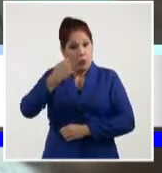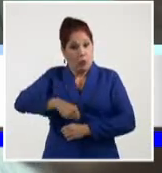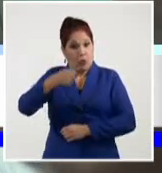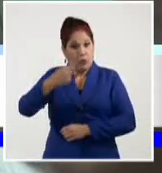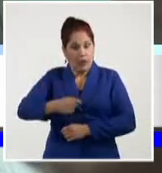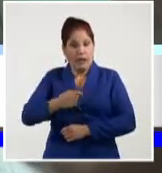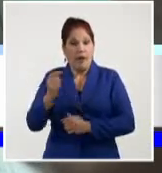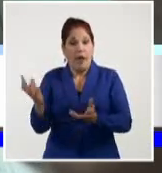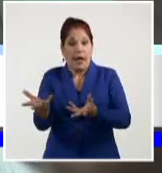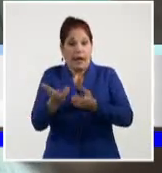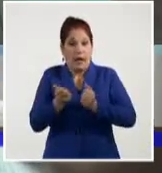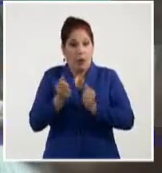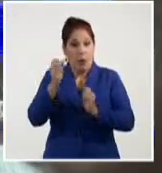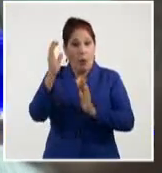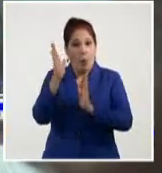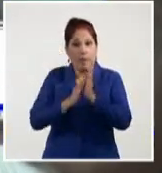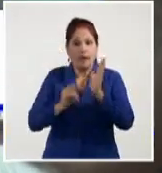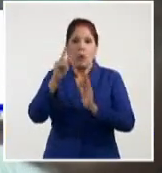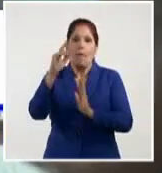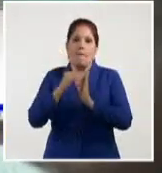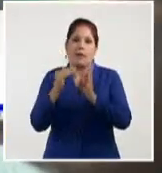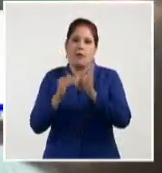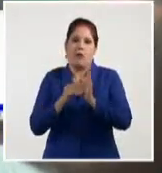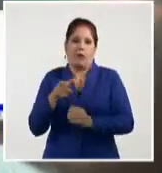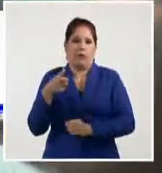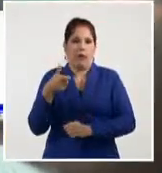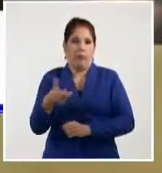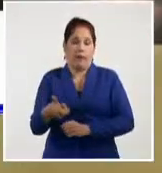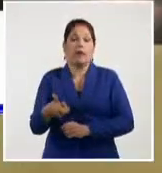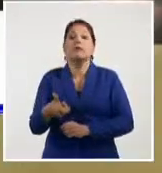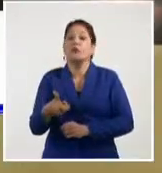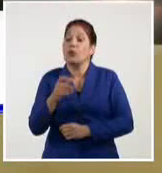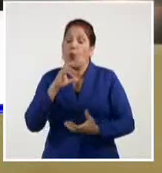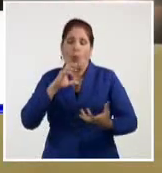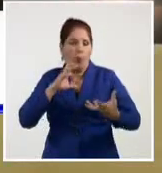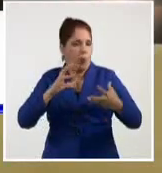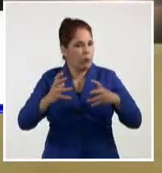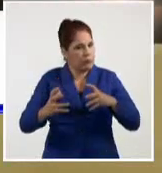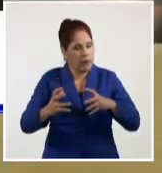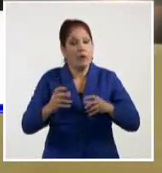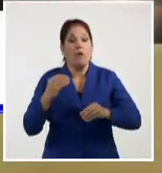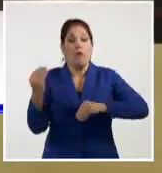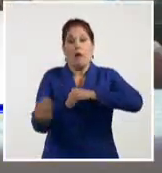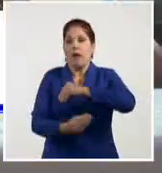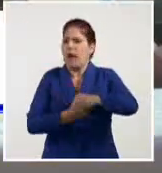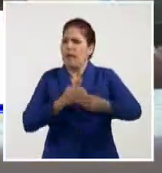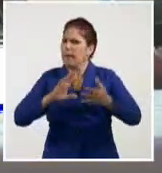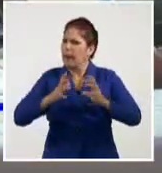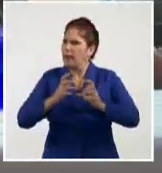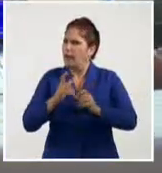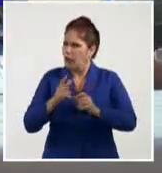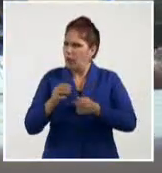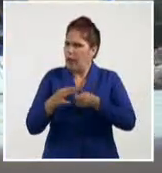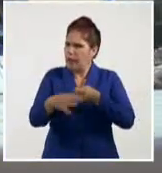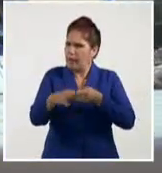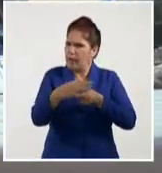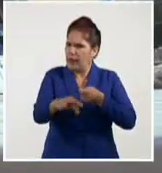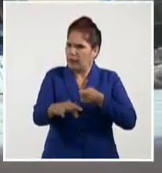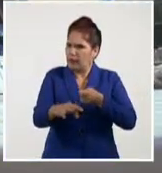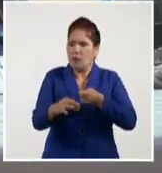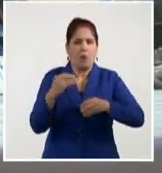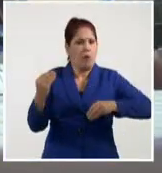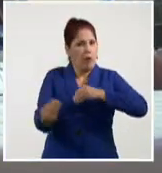recaudar en un mes más de un millón de pesos. Entonces, se hace muy complejo. Transformar el esquema del flujo de efectivo en estas unidades